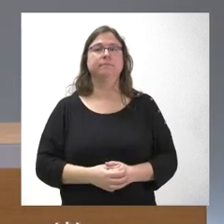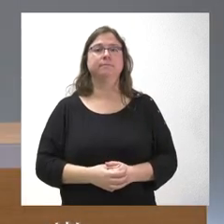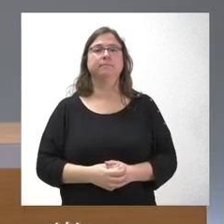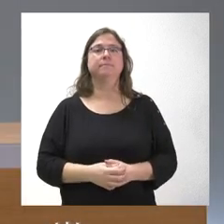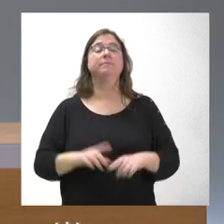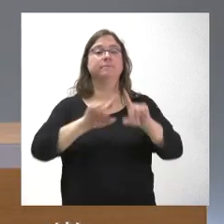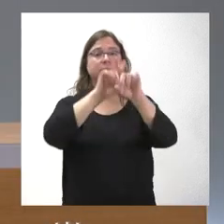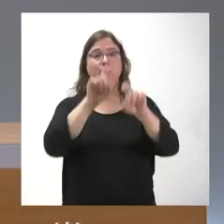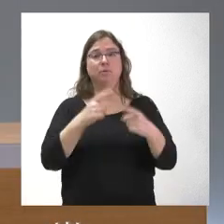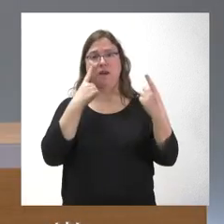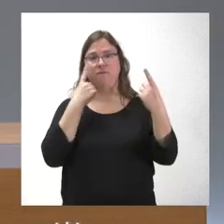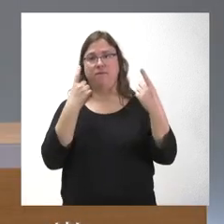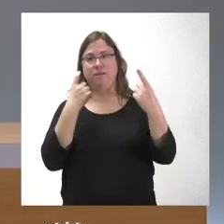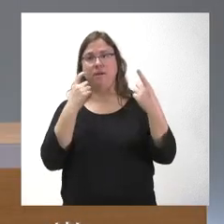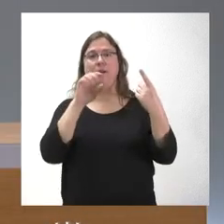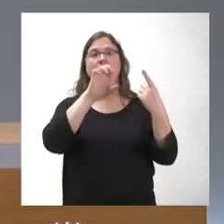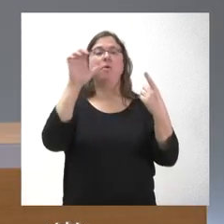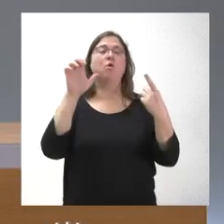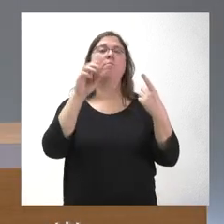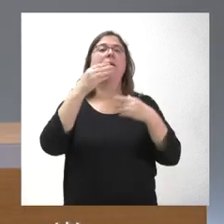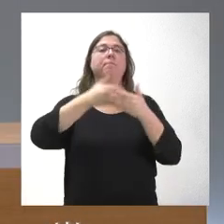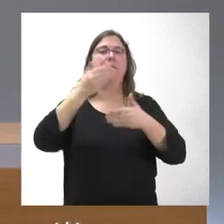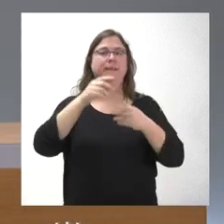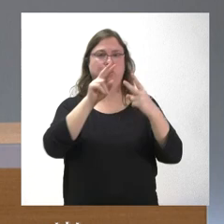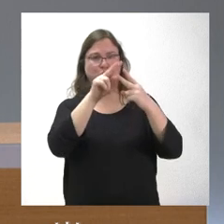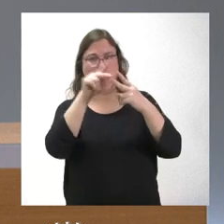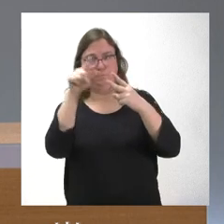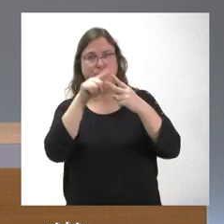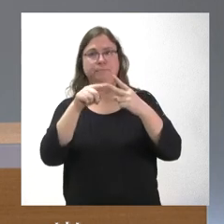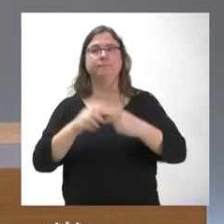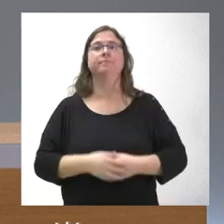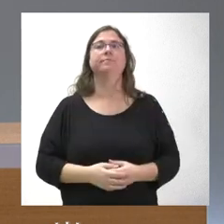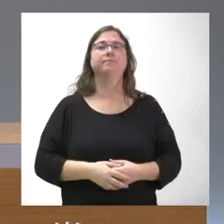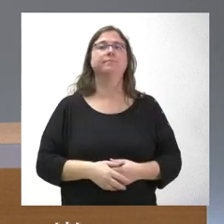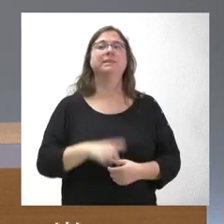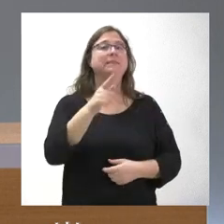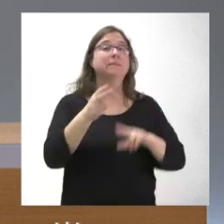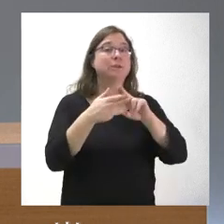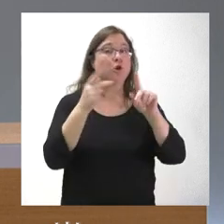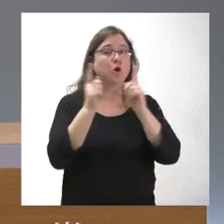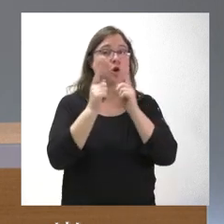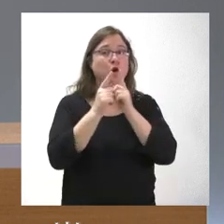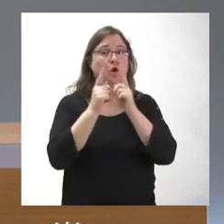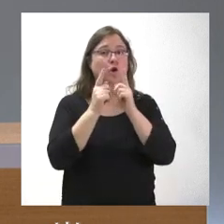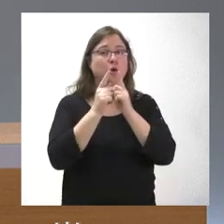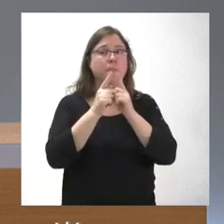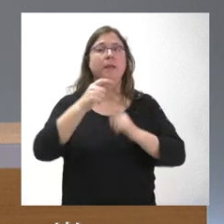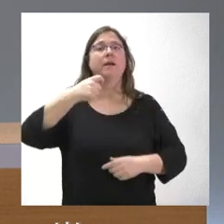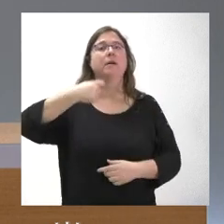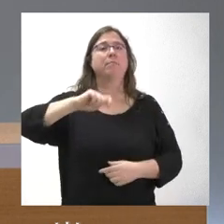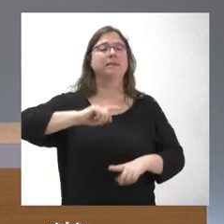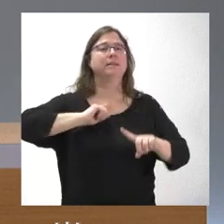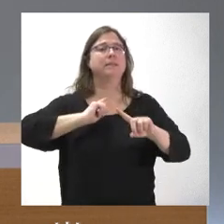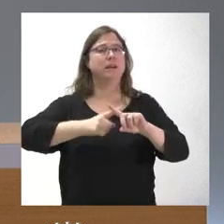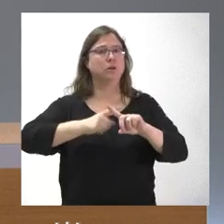preguntas pendientes de Europa Press y EFE por este orden. Sí. Sí, una pregunta rápida. El presidente de la Junta de Galicia